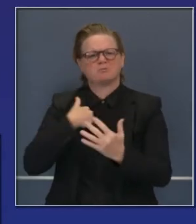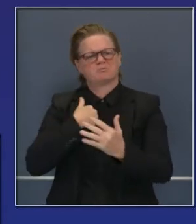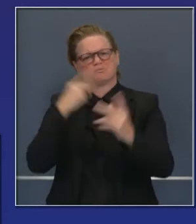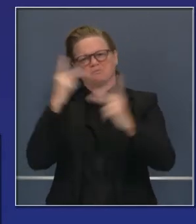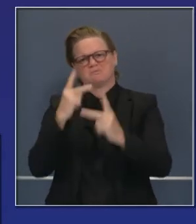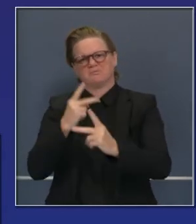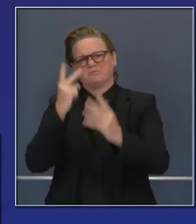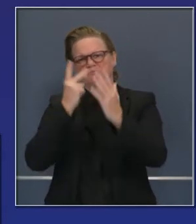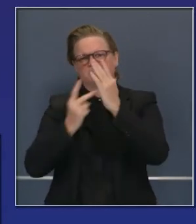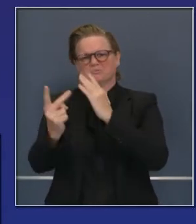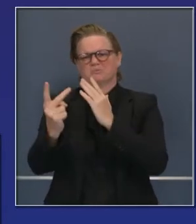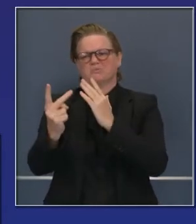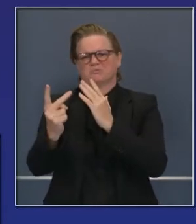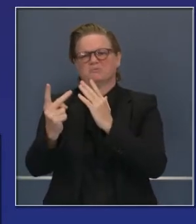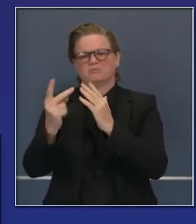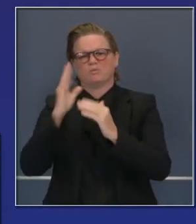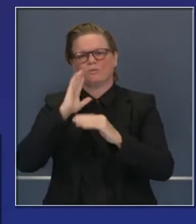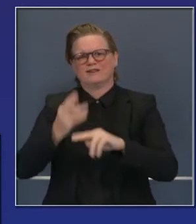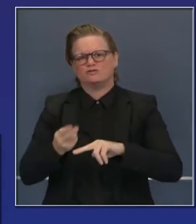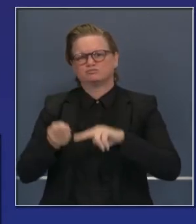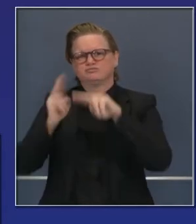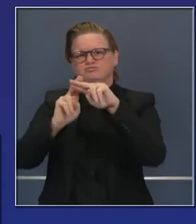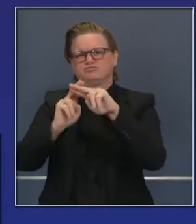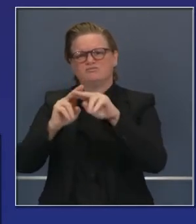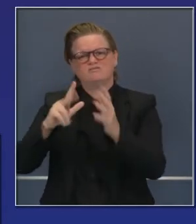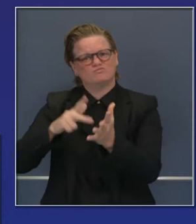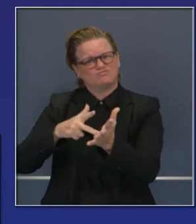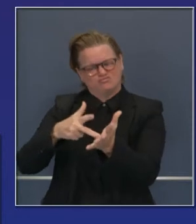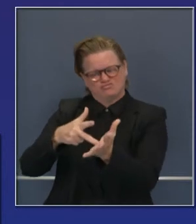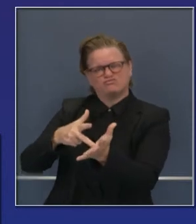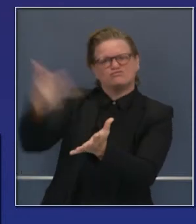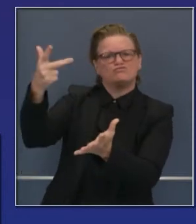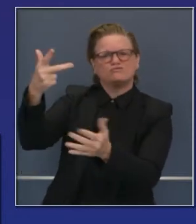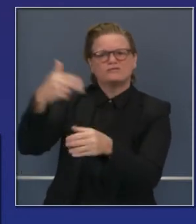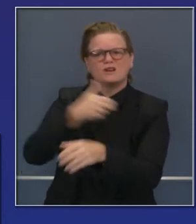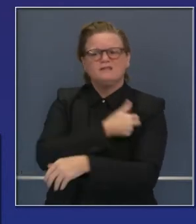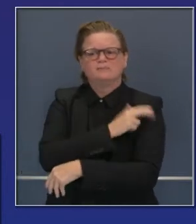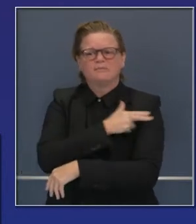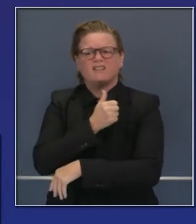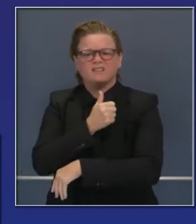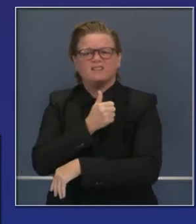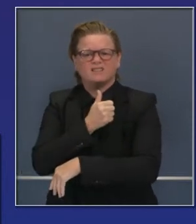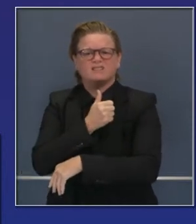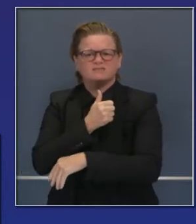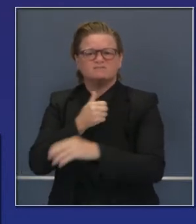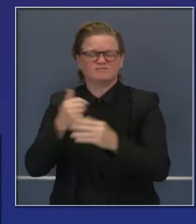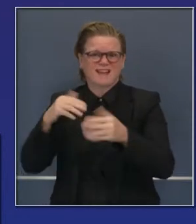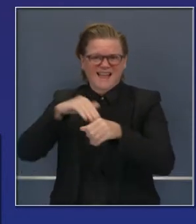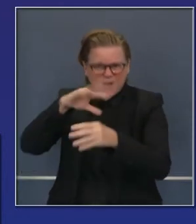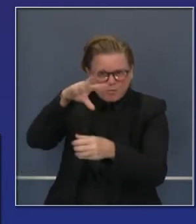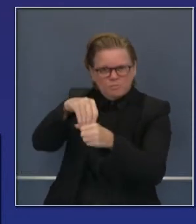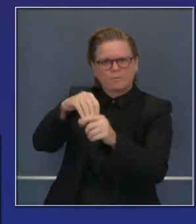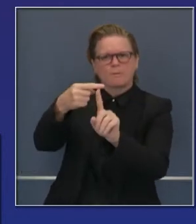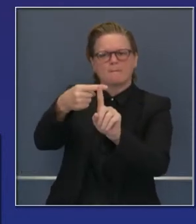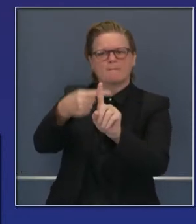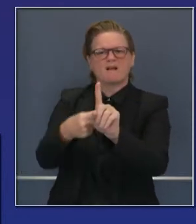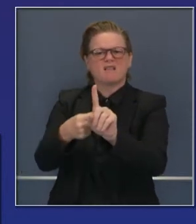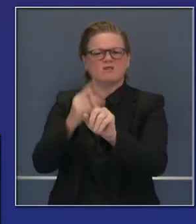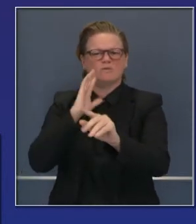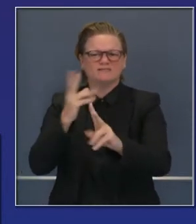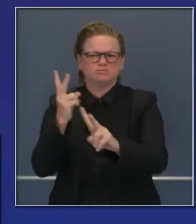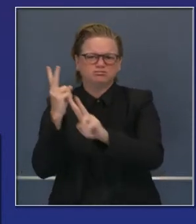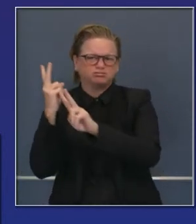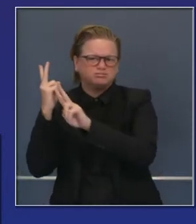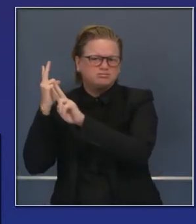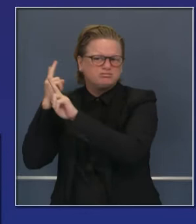comportamiento en la sociedad, en este estado, que podríamos ver un aumento en las hospitalizaciones.